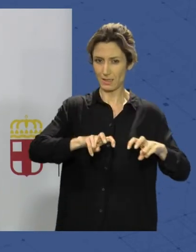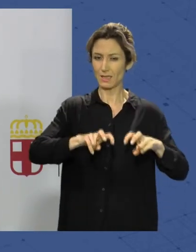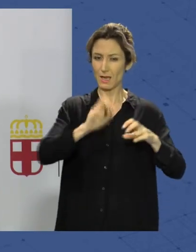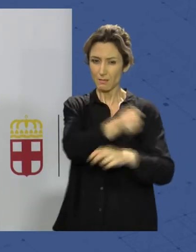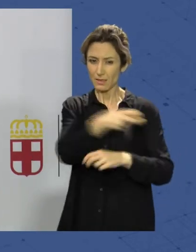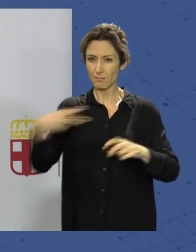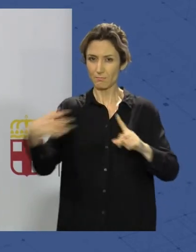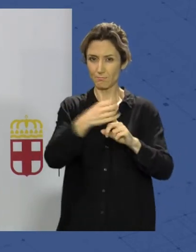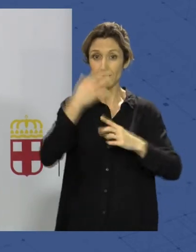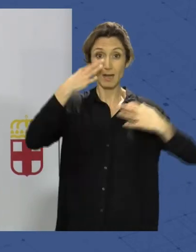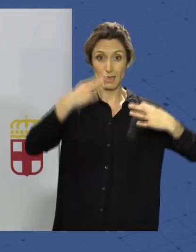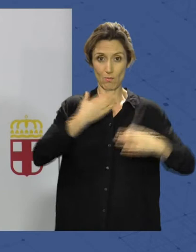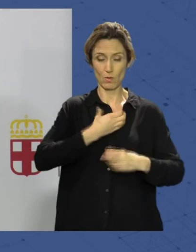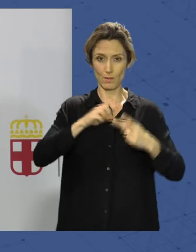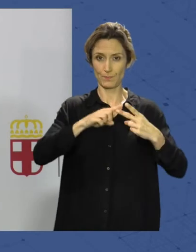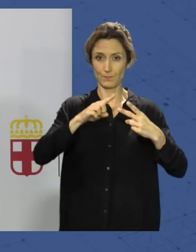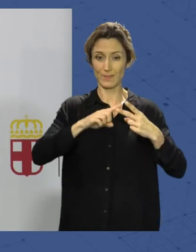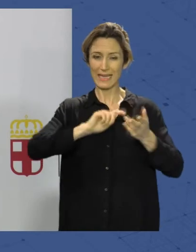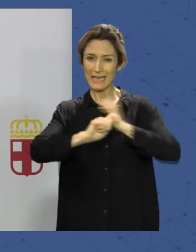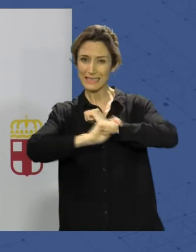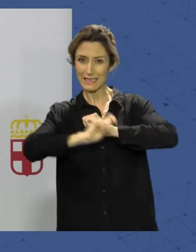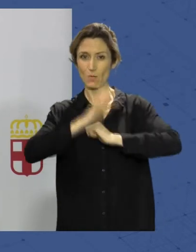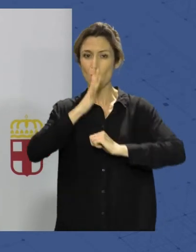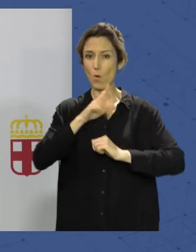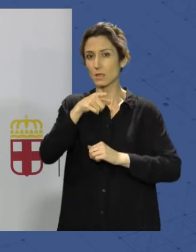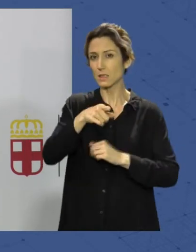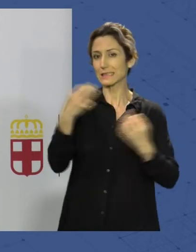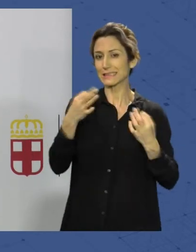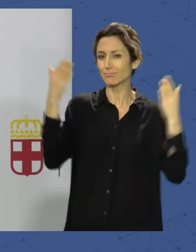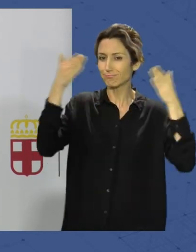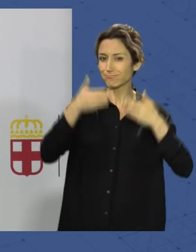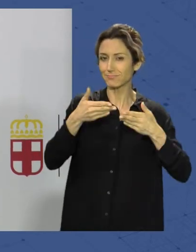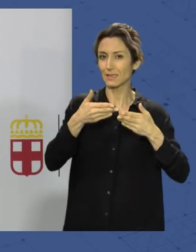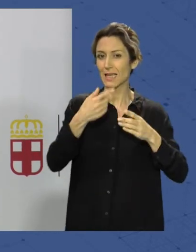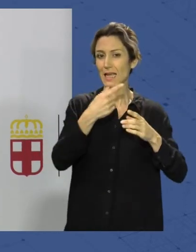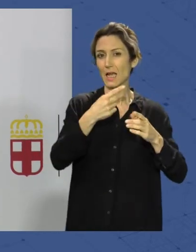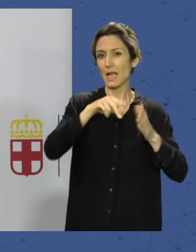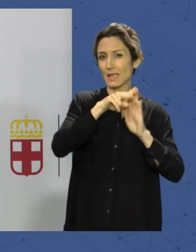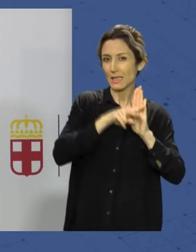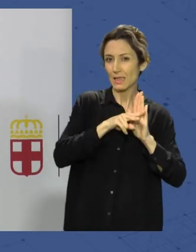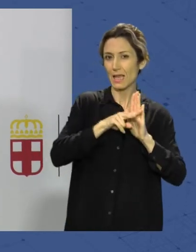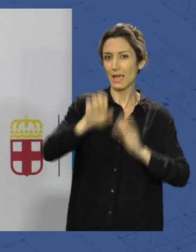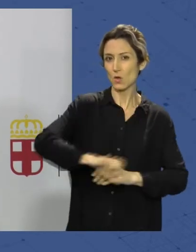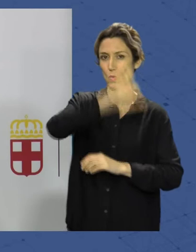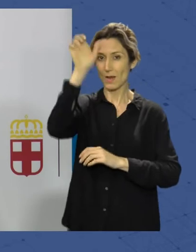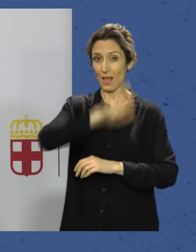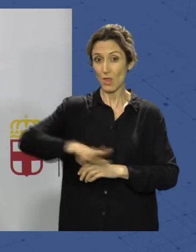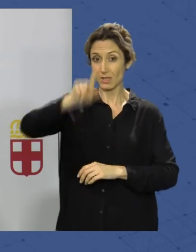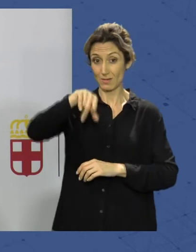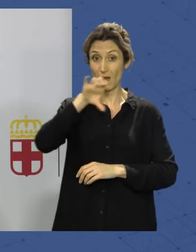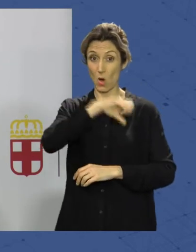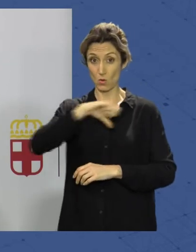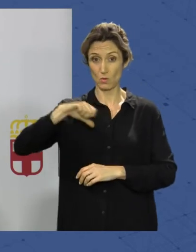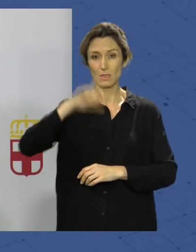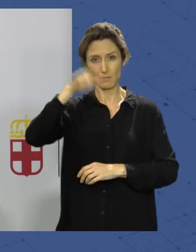realidad municipal, por una parte estratégico, que sobre todo es concretar las directrices europeas, nacionales y autonómicas y